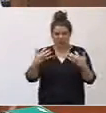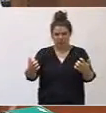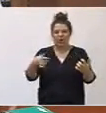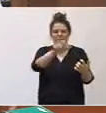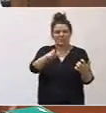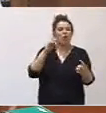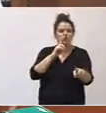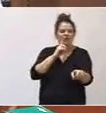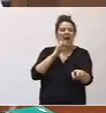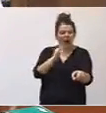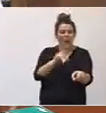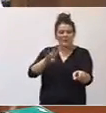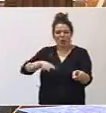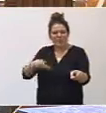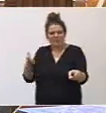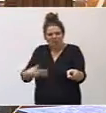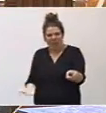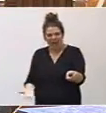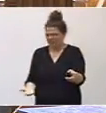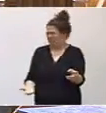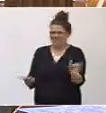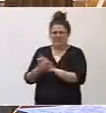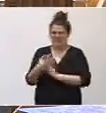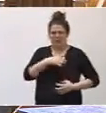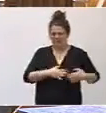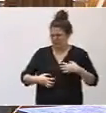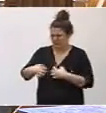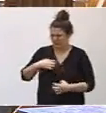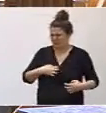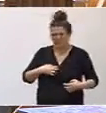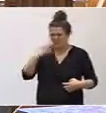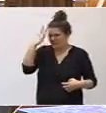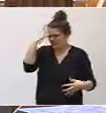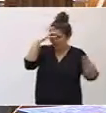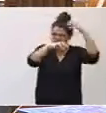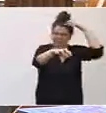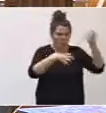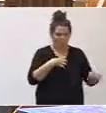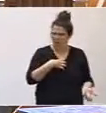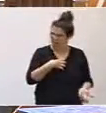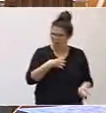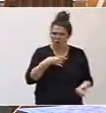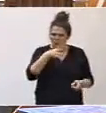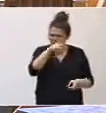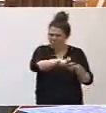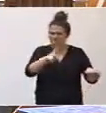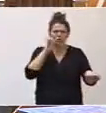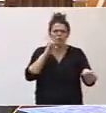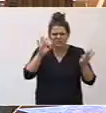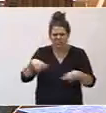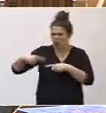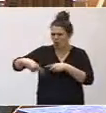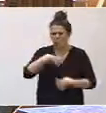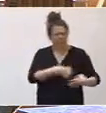no hay intérpretes? Yo no me puedo imaginar la angustia y la situación de injusticia que tienen que sufrir estas personas cada día.